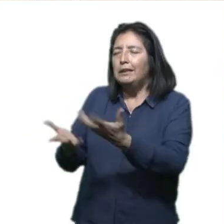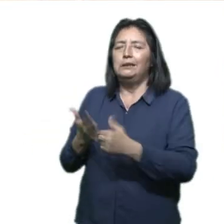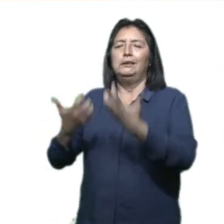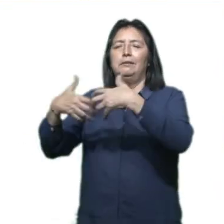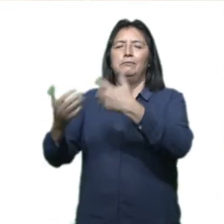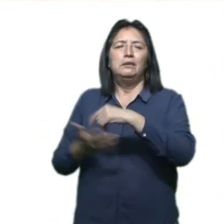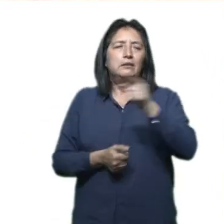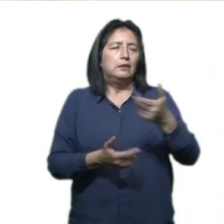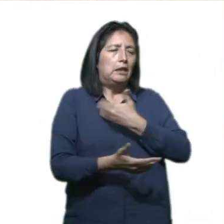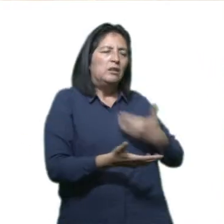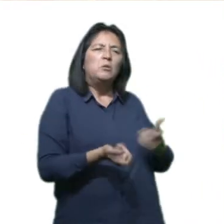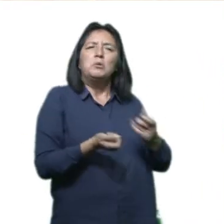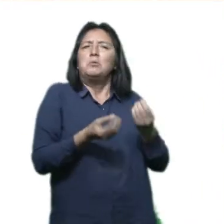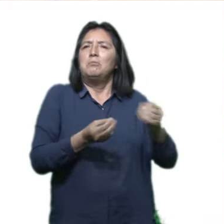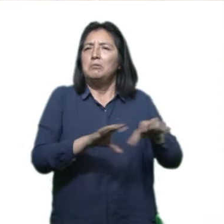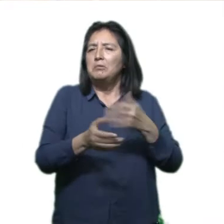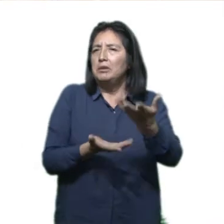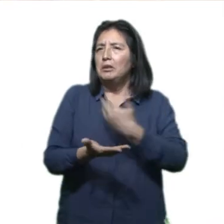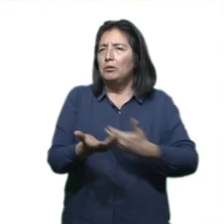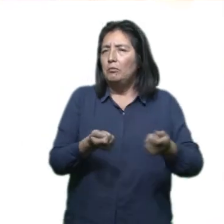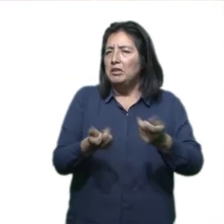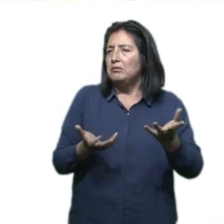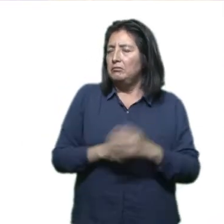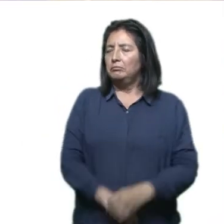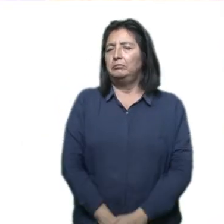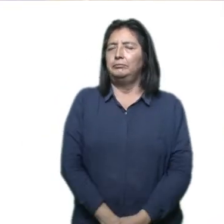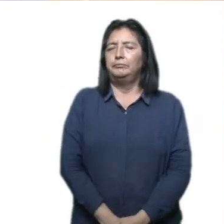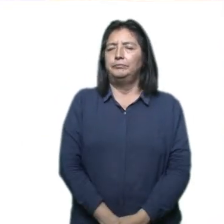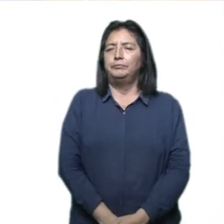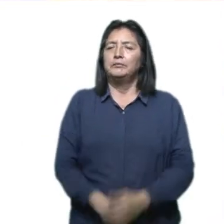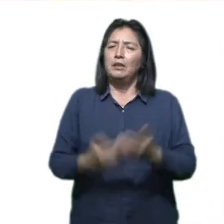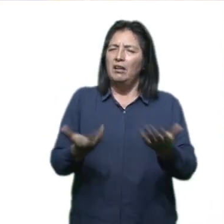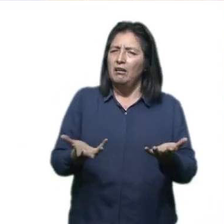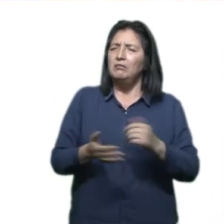empresa, qué le toca hacer al Estado, entendido como ejecutivo a nivel de tres niveles de gobierno.